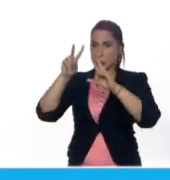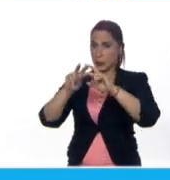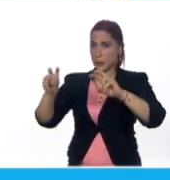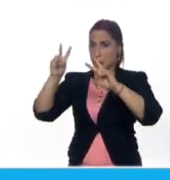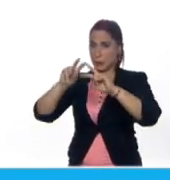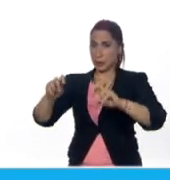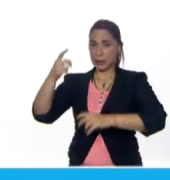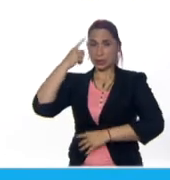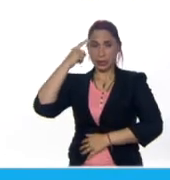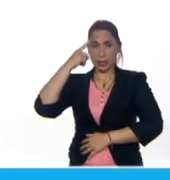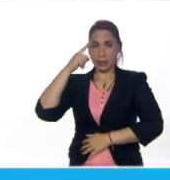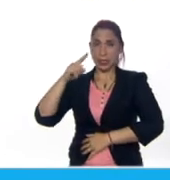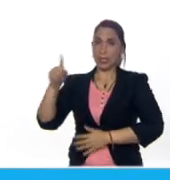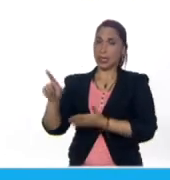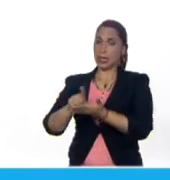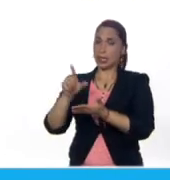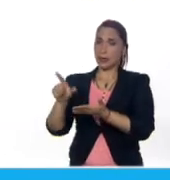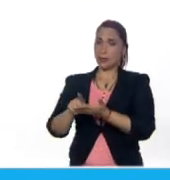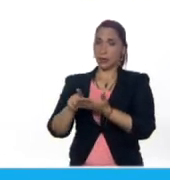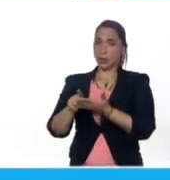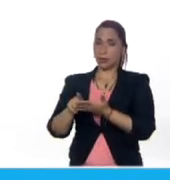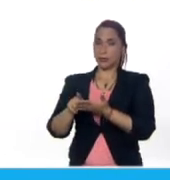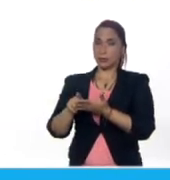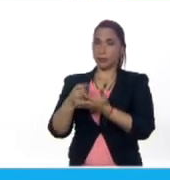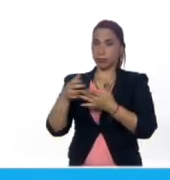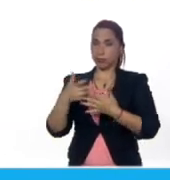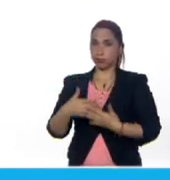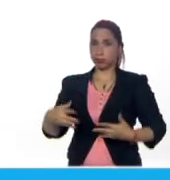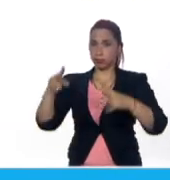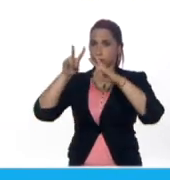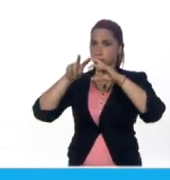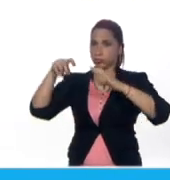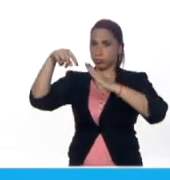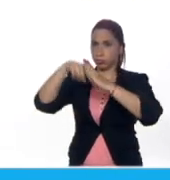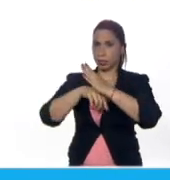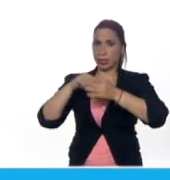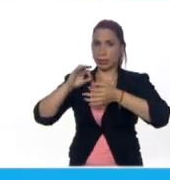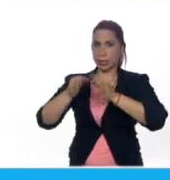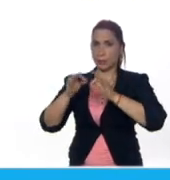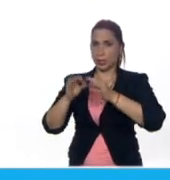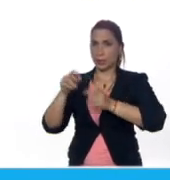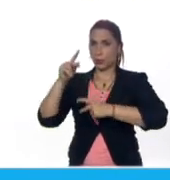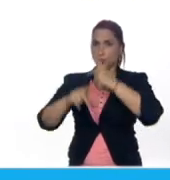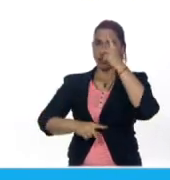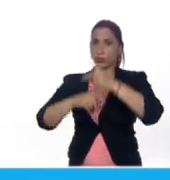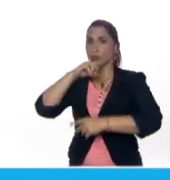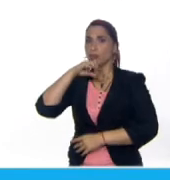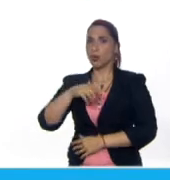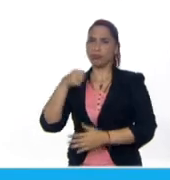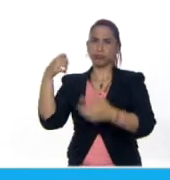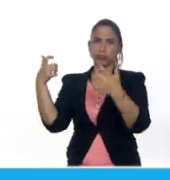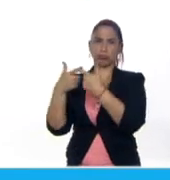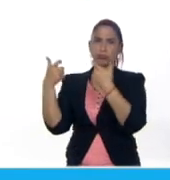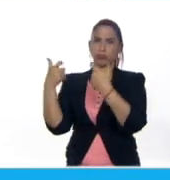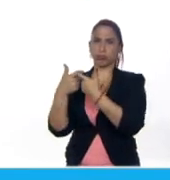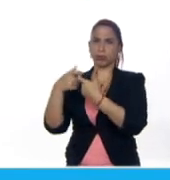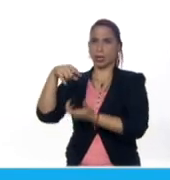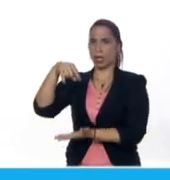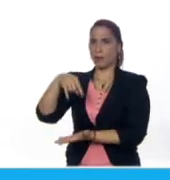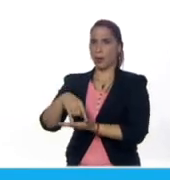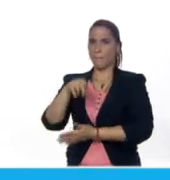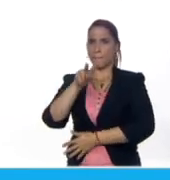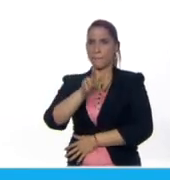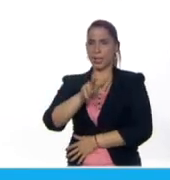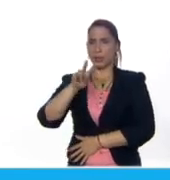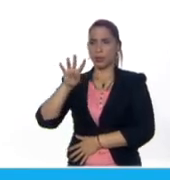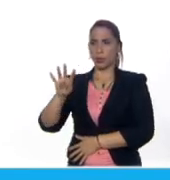interpretación de textos escritos. Analiza e interpreta el proceso histórico de la batalla de Carabobo, hecho o ocurrido el 24 de junio